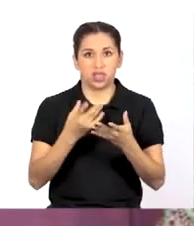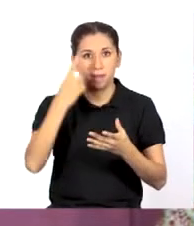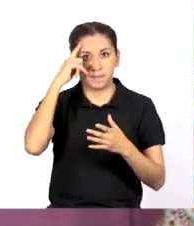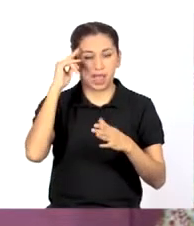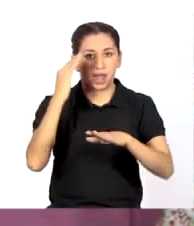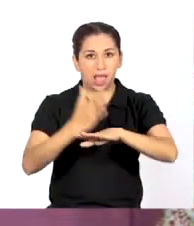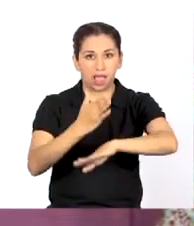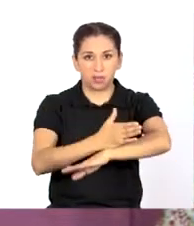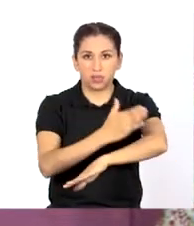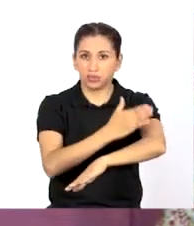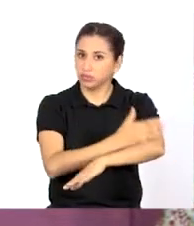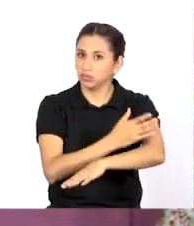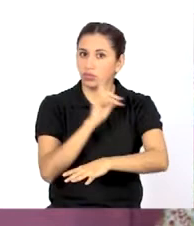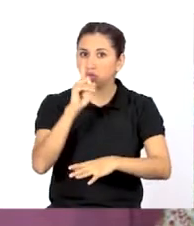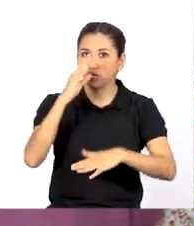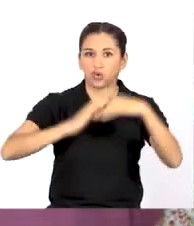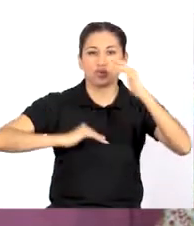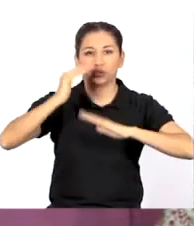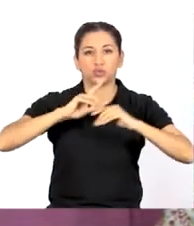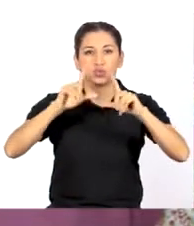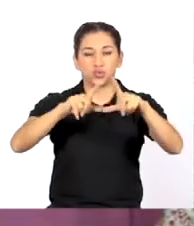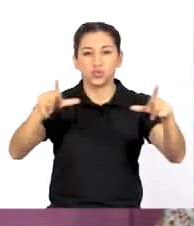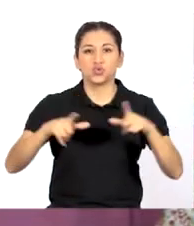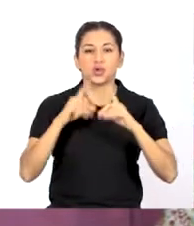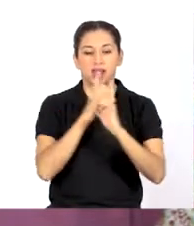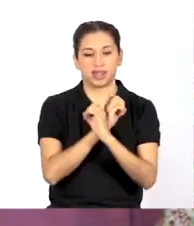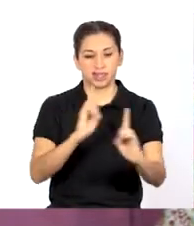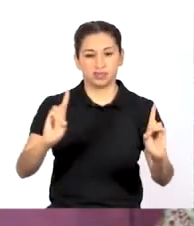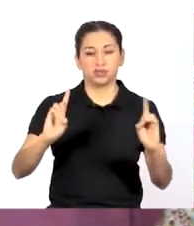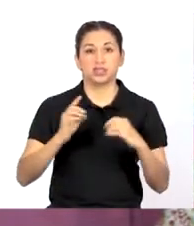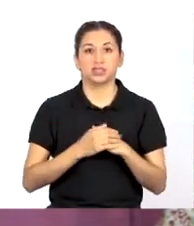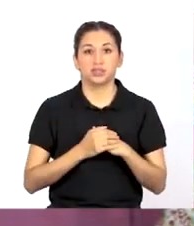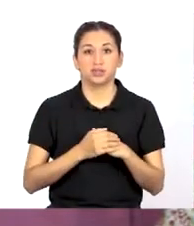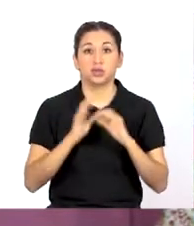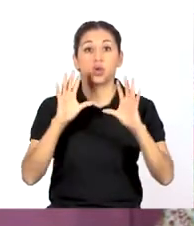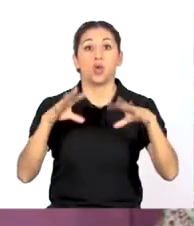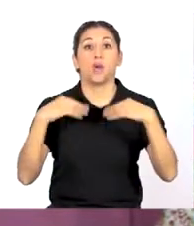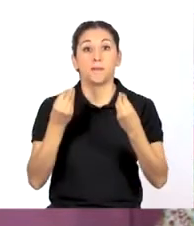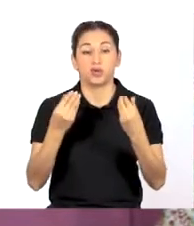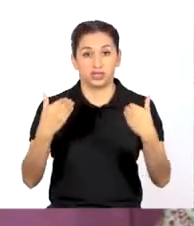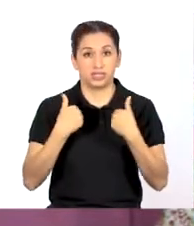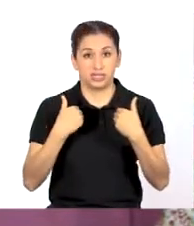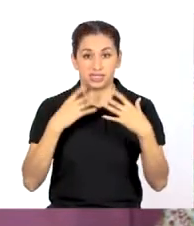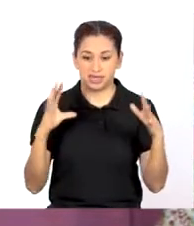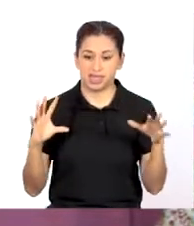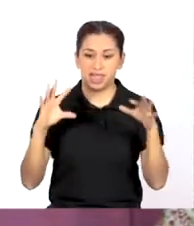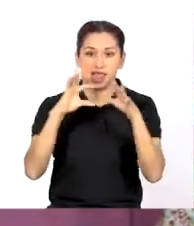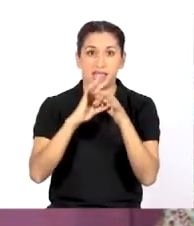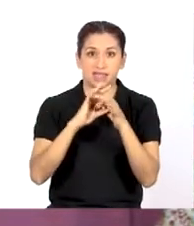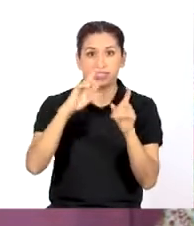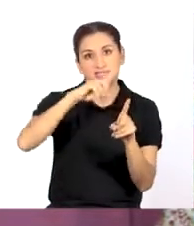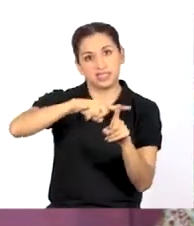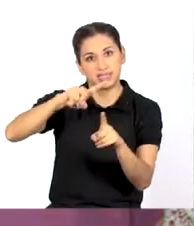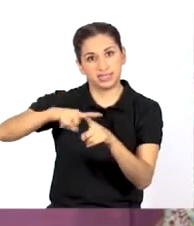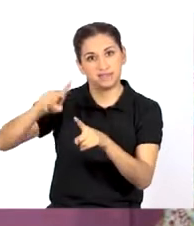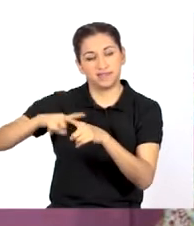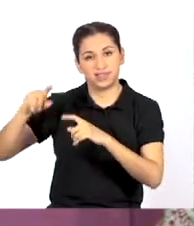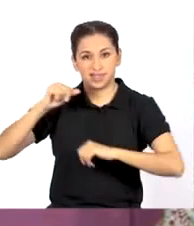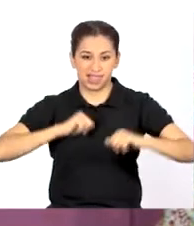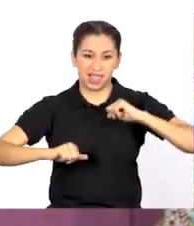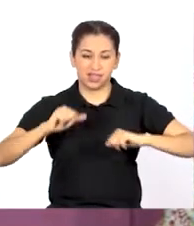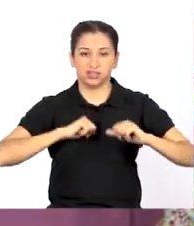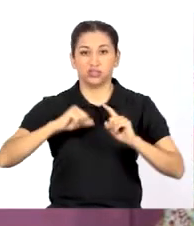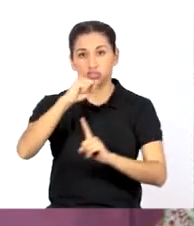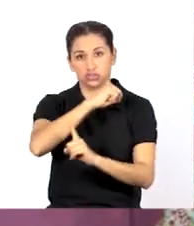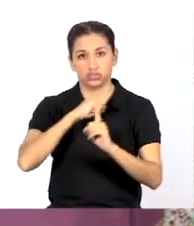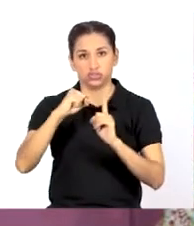promover y construir una ciudadanía democrática, pues forman alianzas con los diferentes